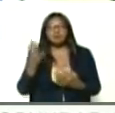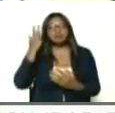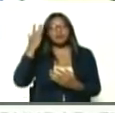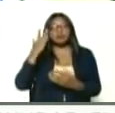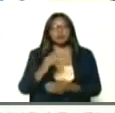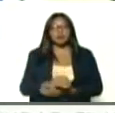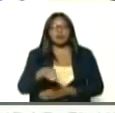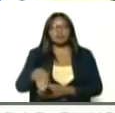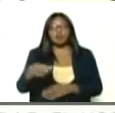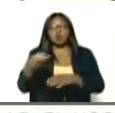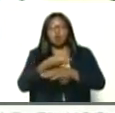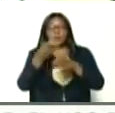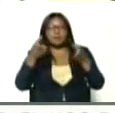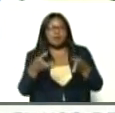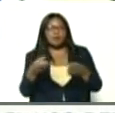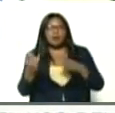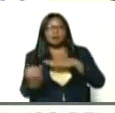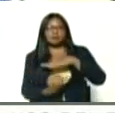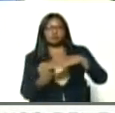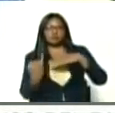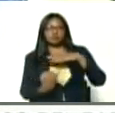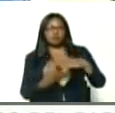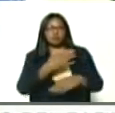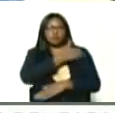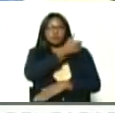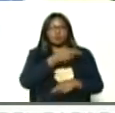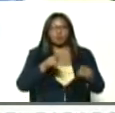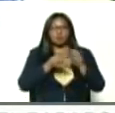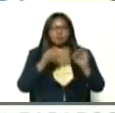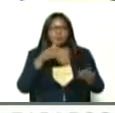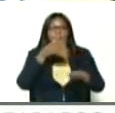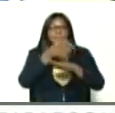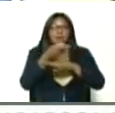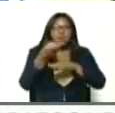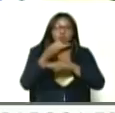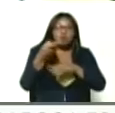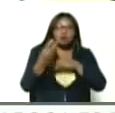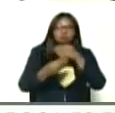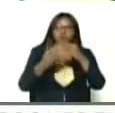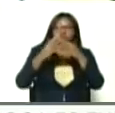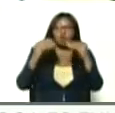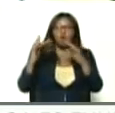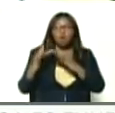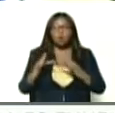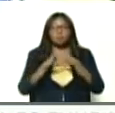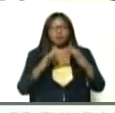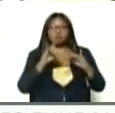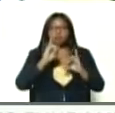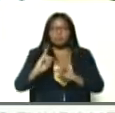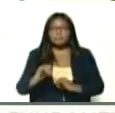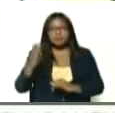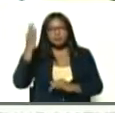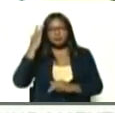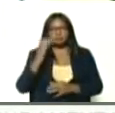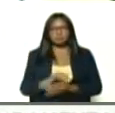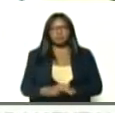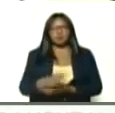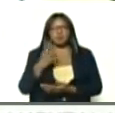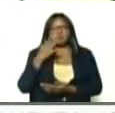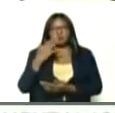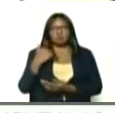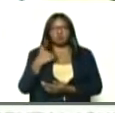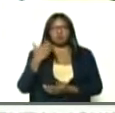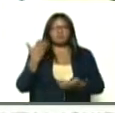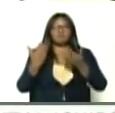el Estado, el gobierno, las instituciones, las autoridades, van a la búsqueda, de todos los contactos, pero usted también, si usted, está